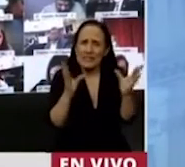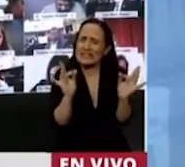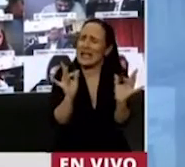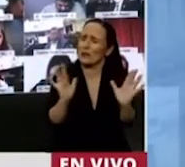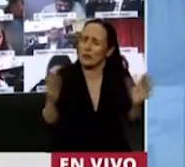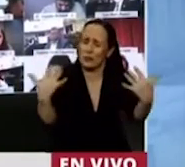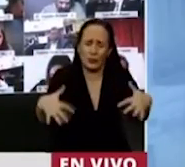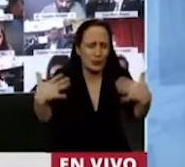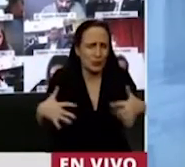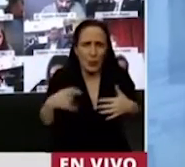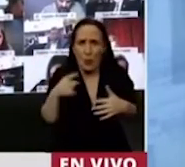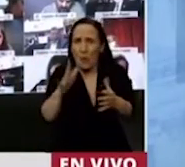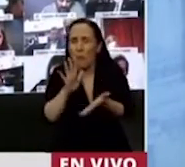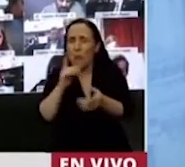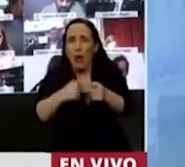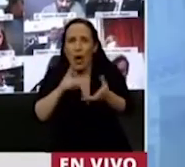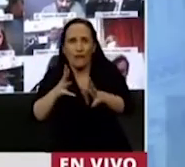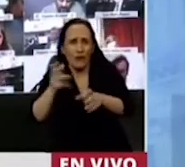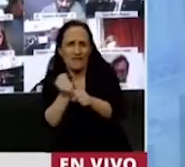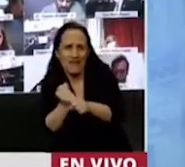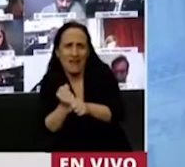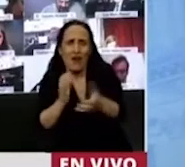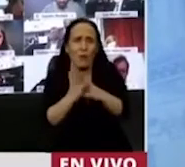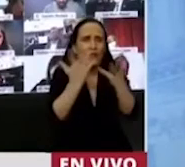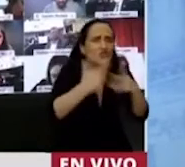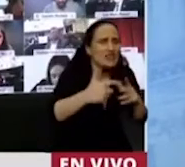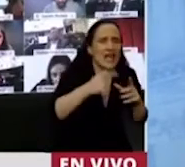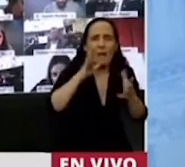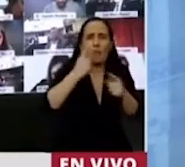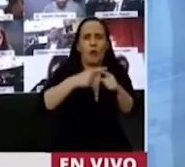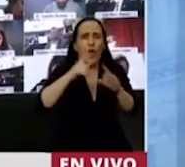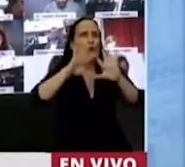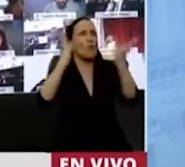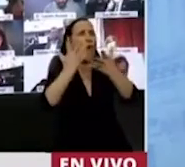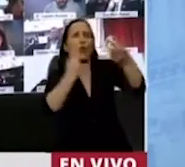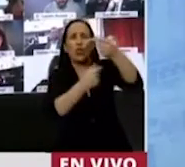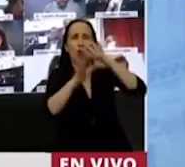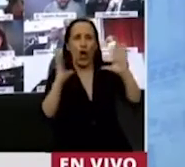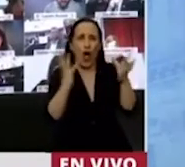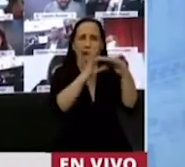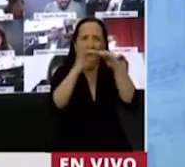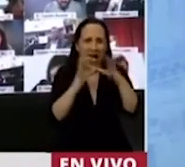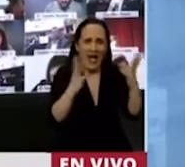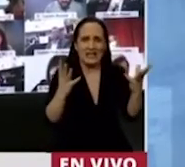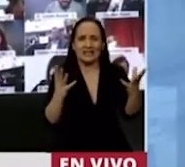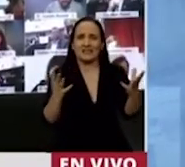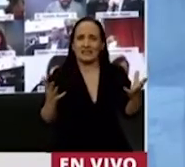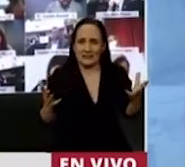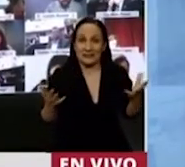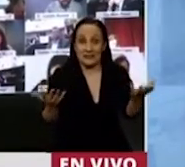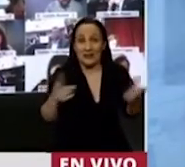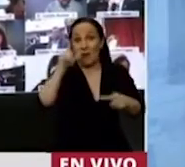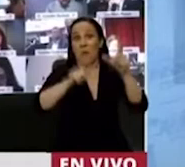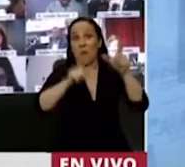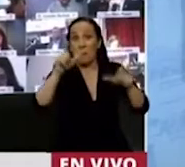por modelo y por sistemas en un mundo global en un a donde también la